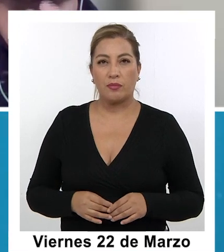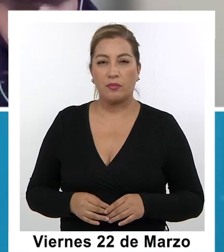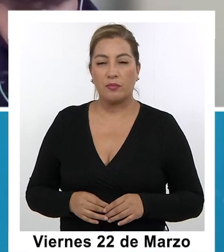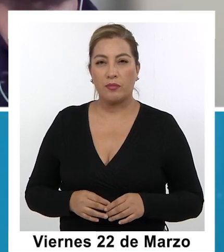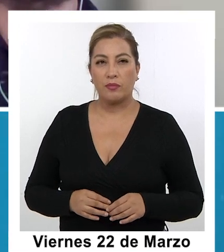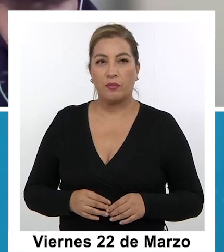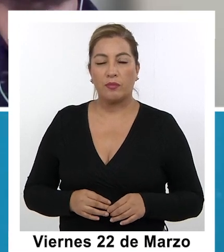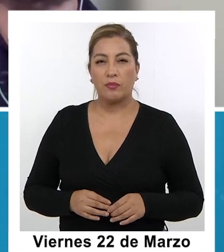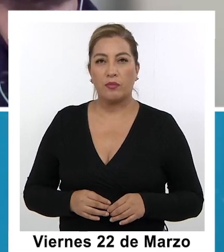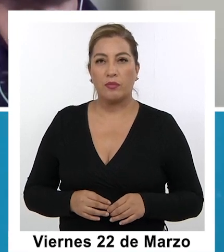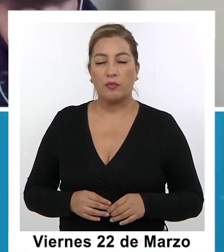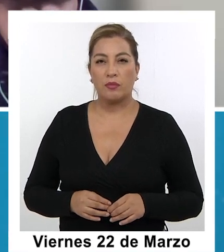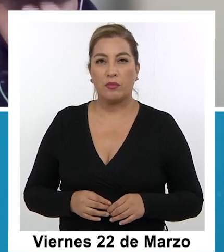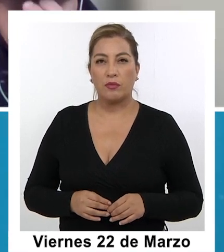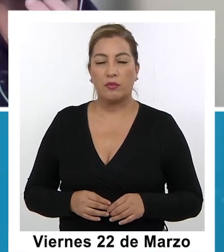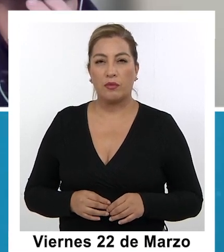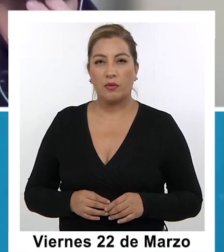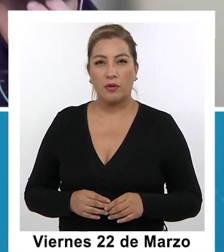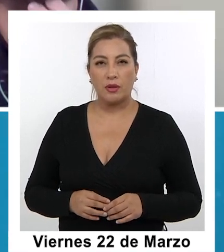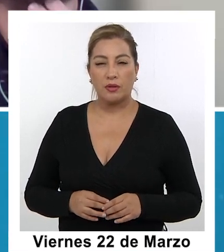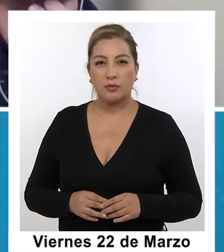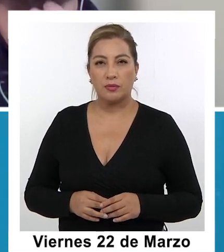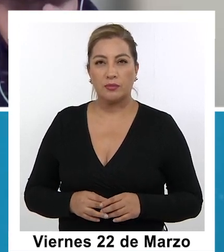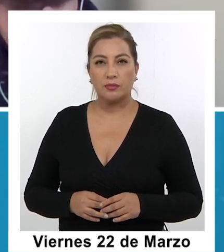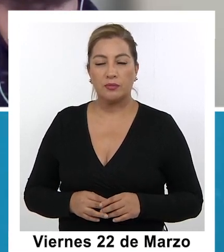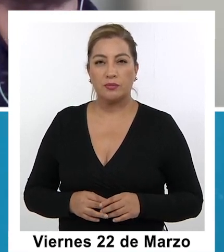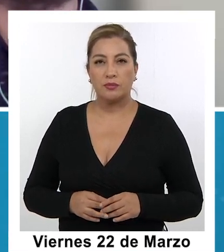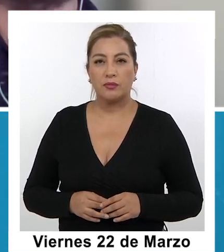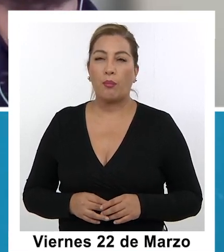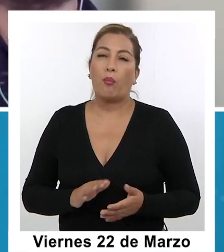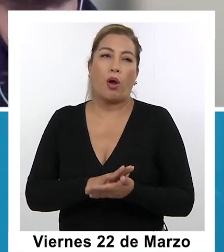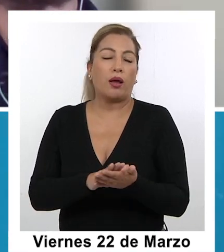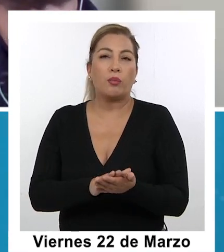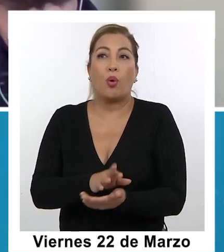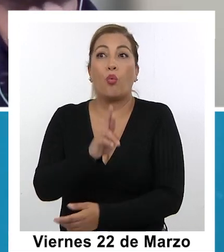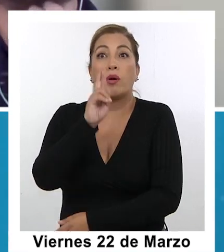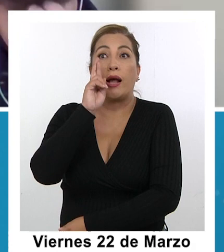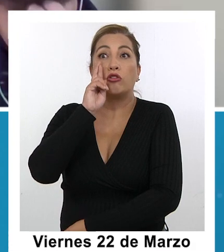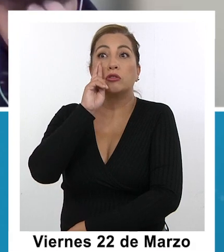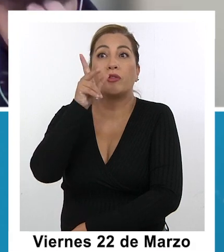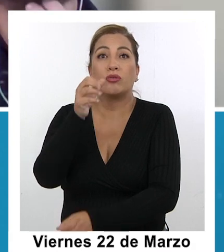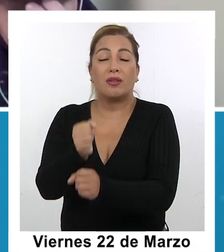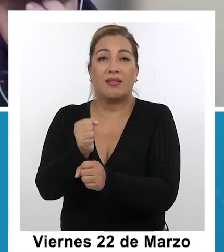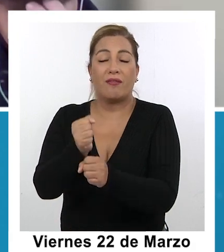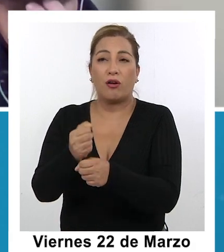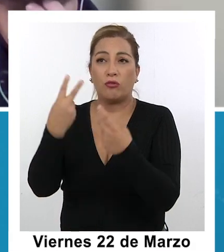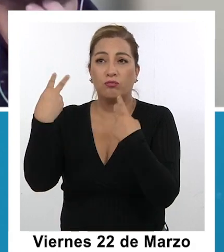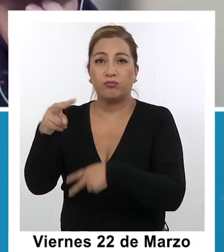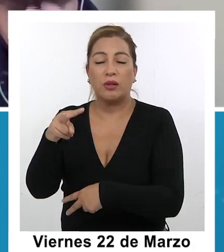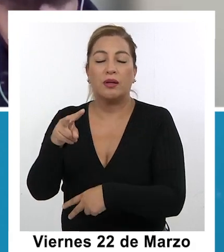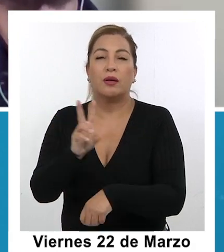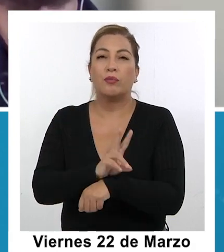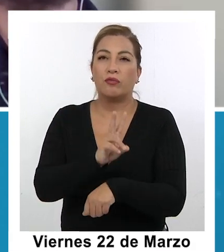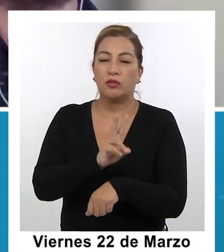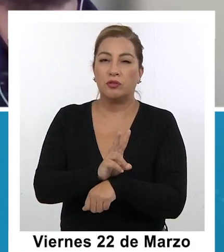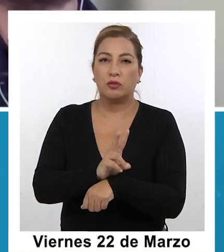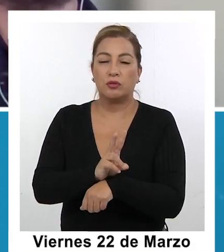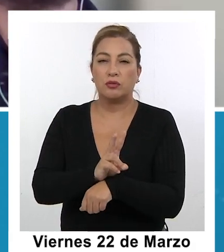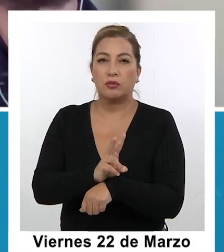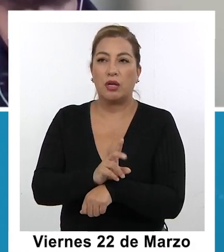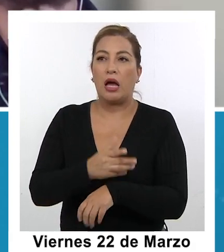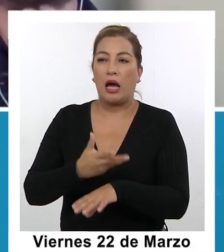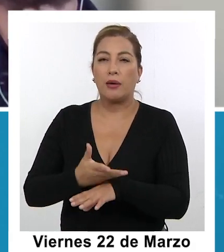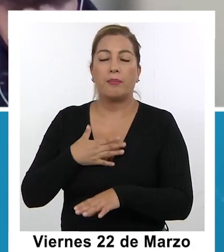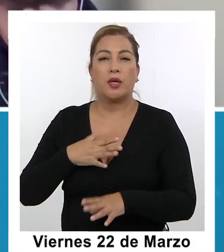cuidan profesores en términos de de de reconocimiento que ellos tienen, nosotros con una compañía de trabajo, una académica acá en la